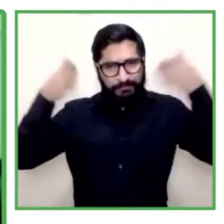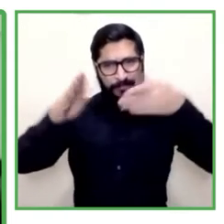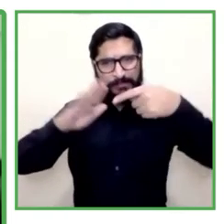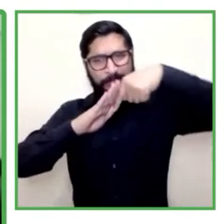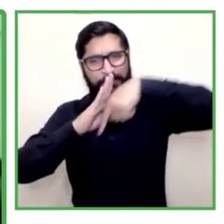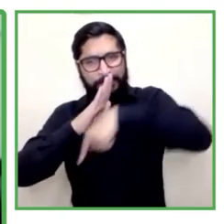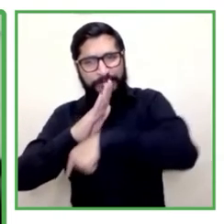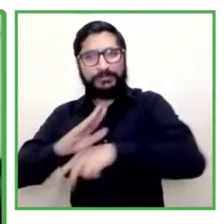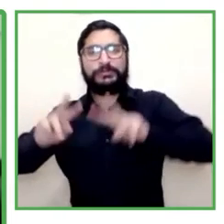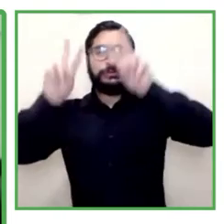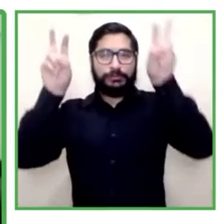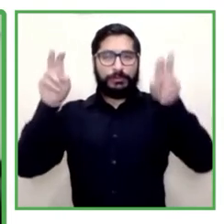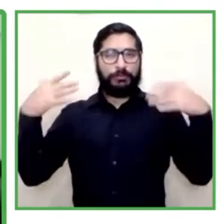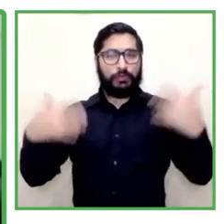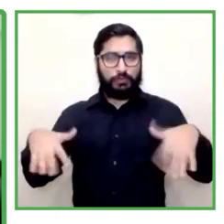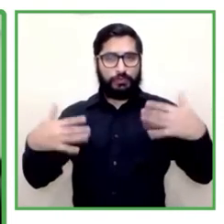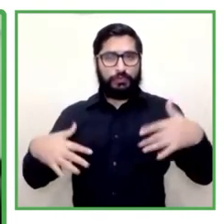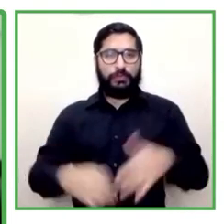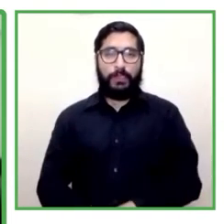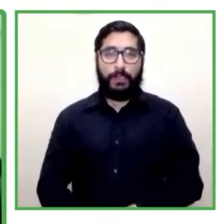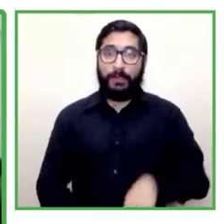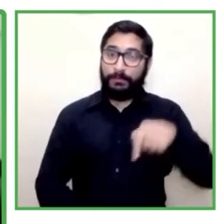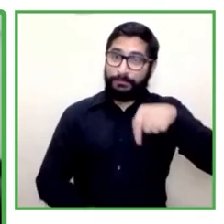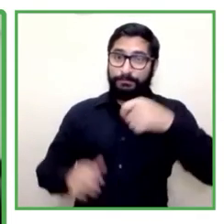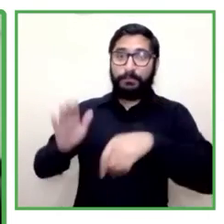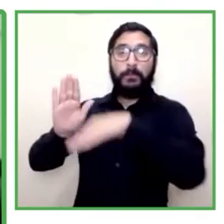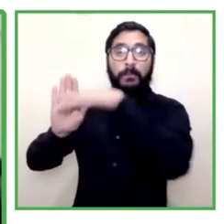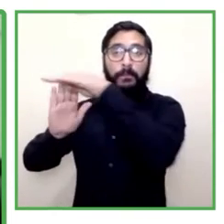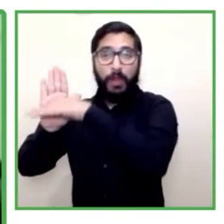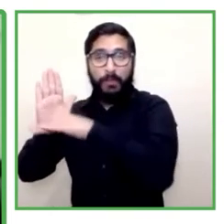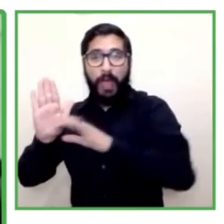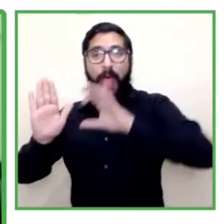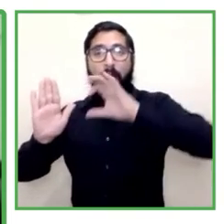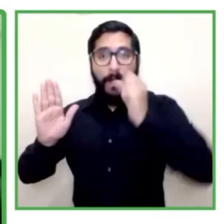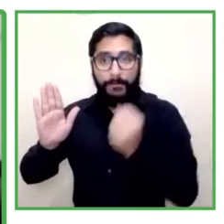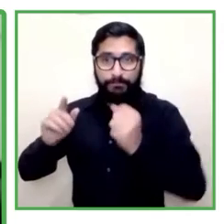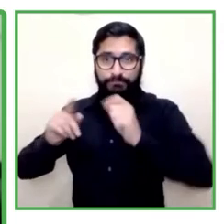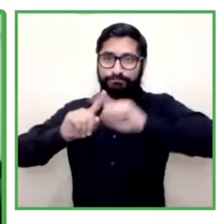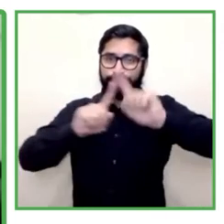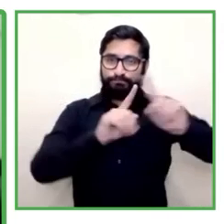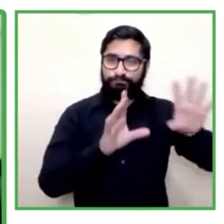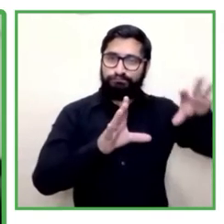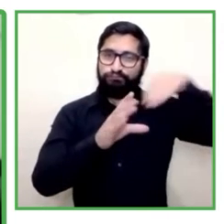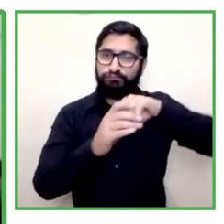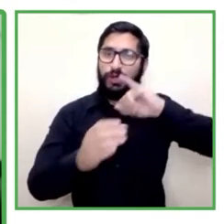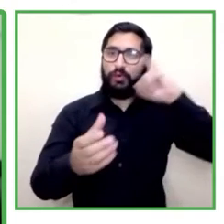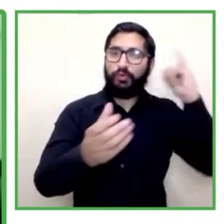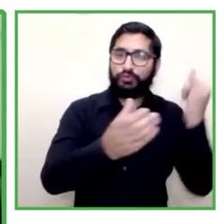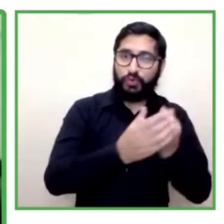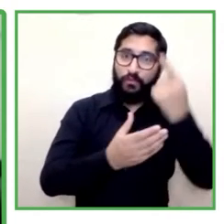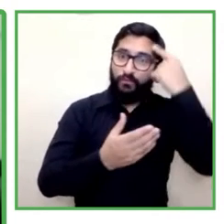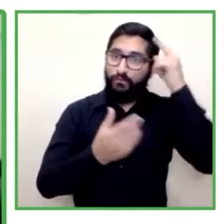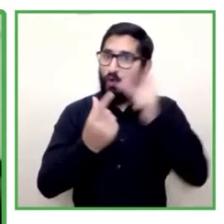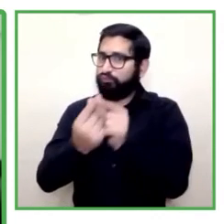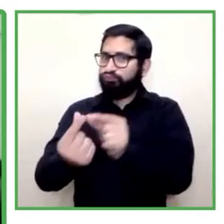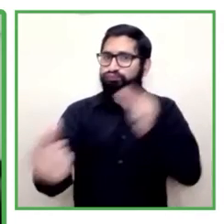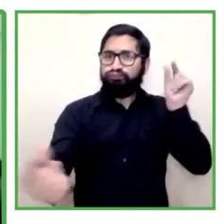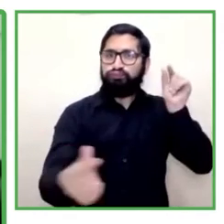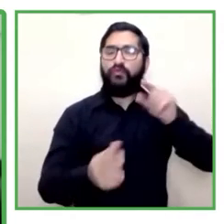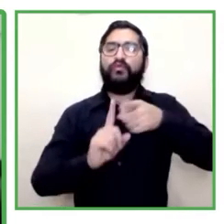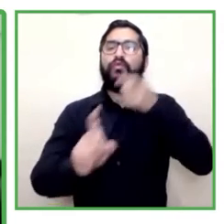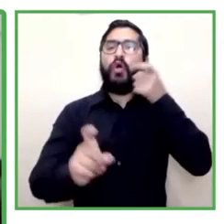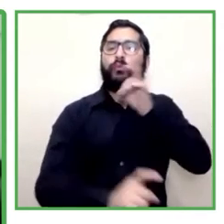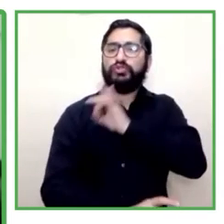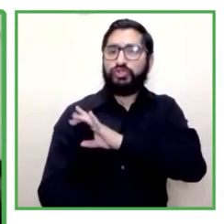alcance nacional y con ello hemos tenido varios de las personas que participan en esta sesión, nos han sido grandes